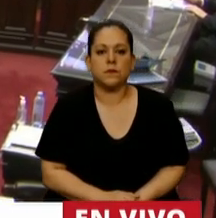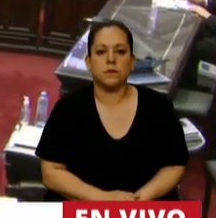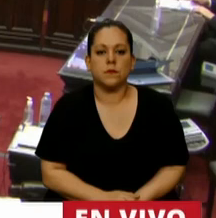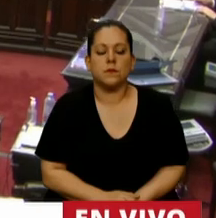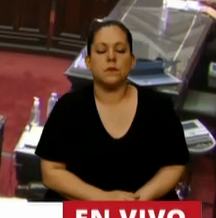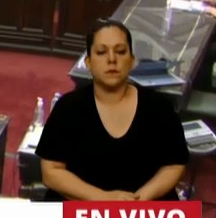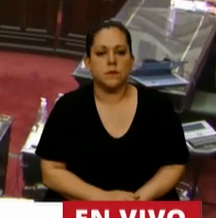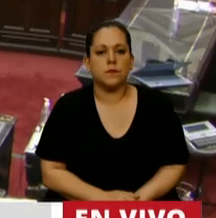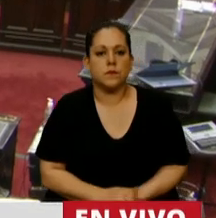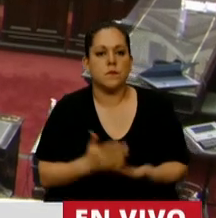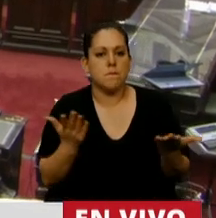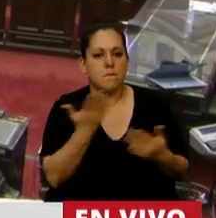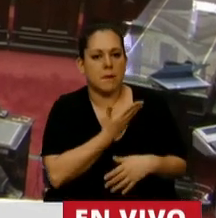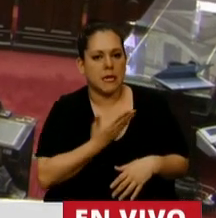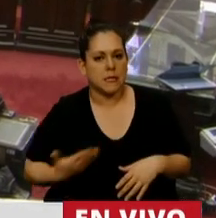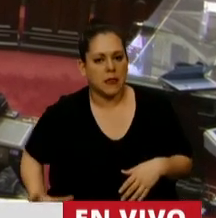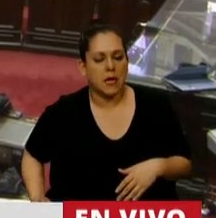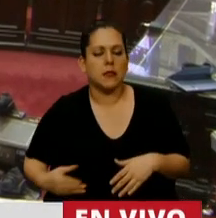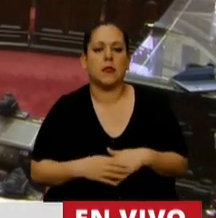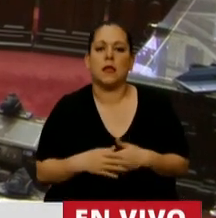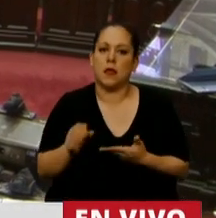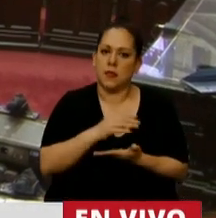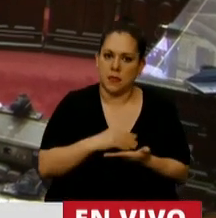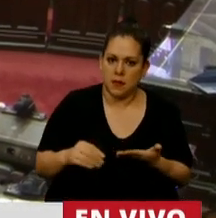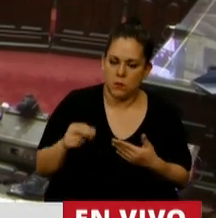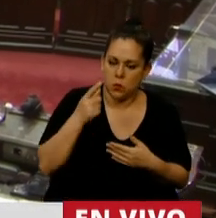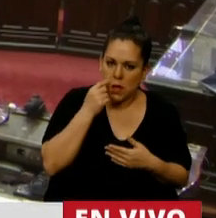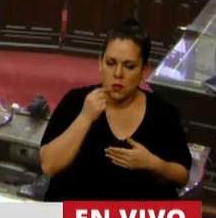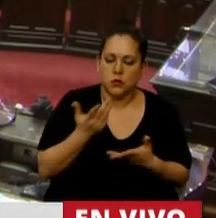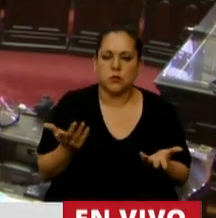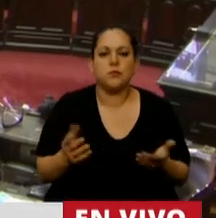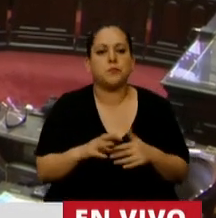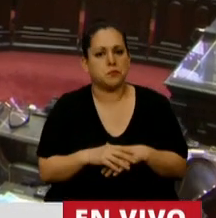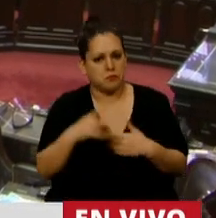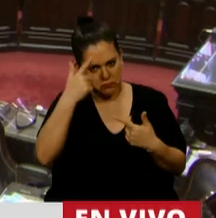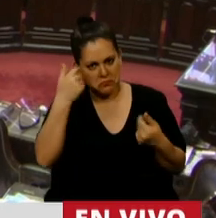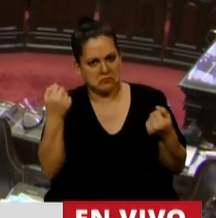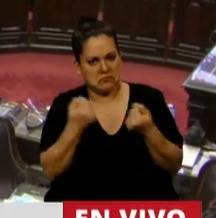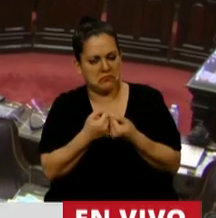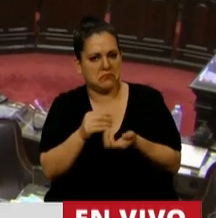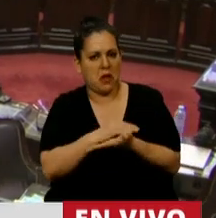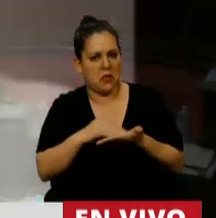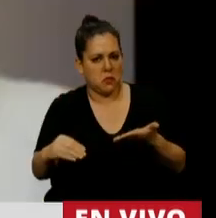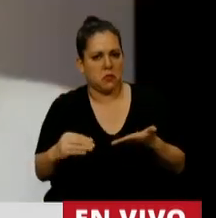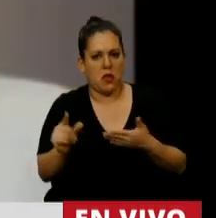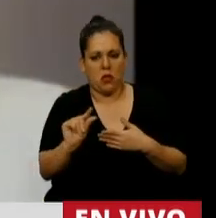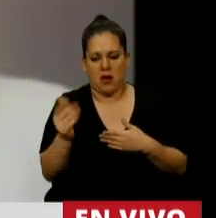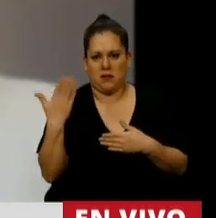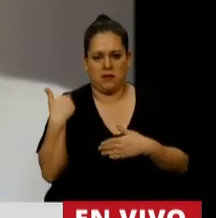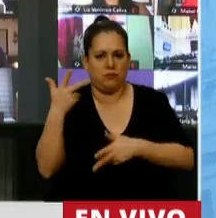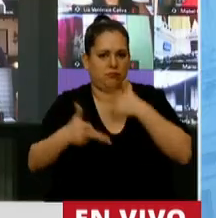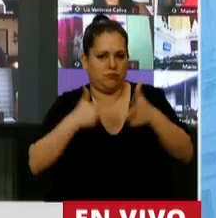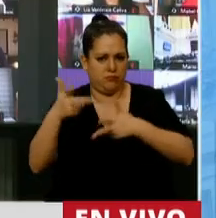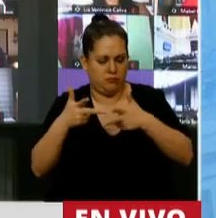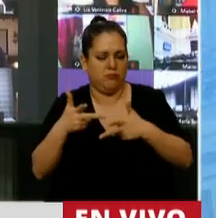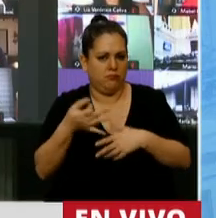Señor Presidente, señores diputados, coincido con la opinión del diputado preopinante Albor